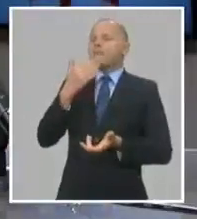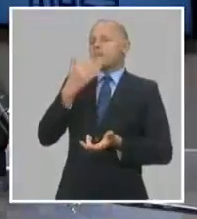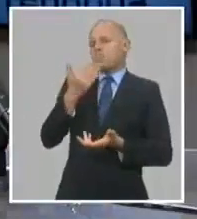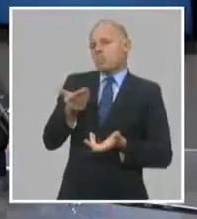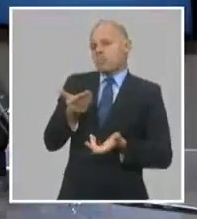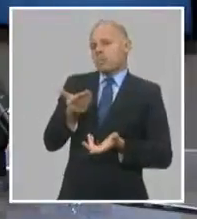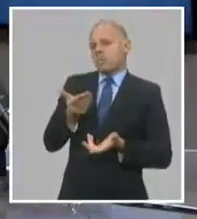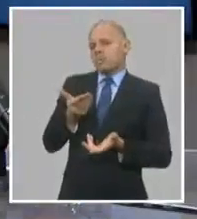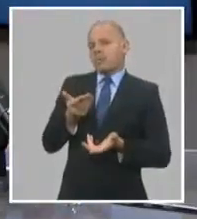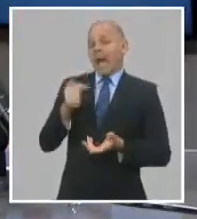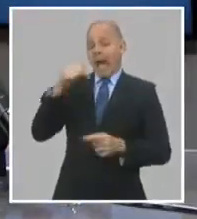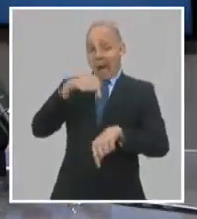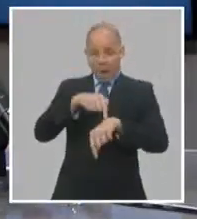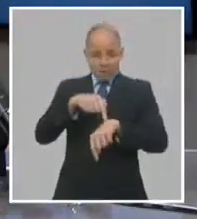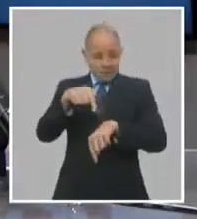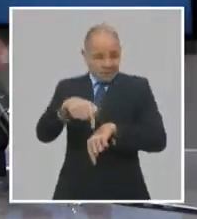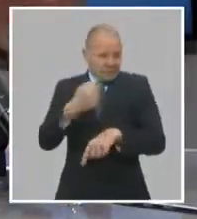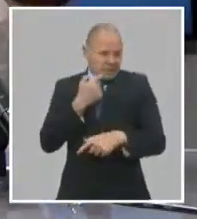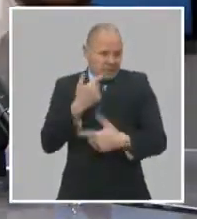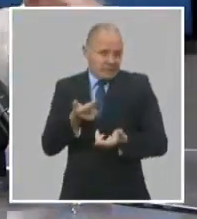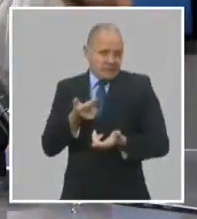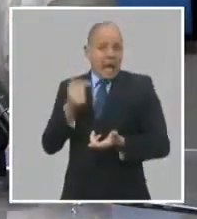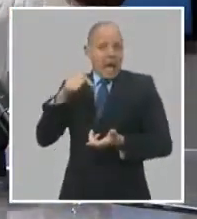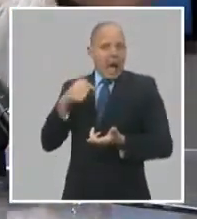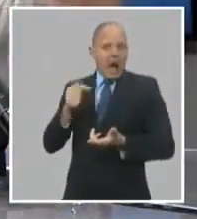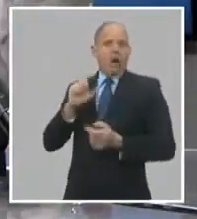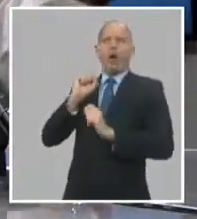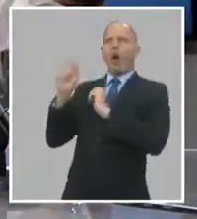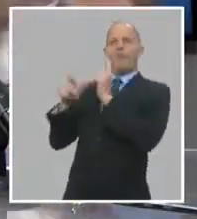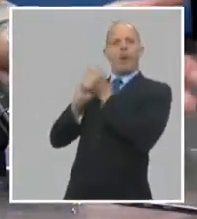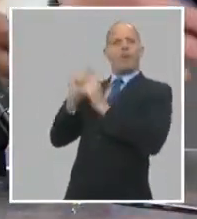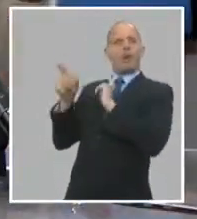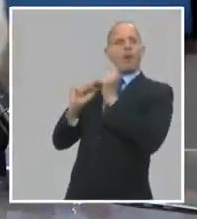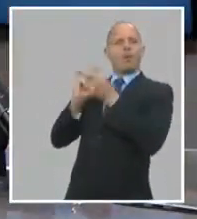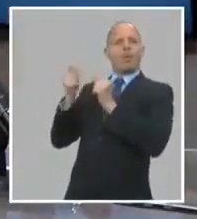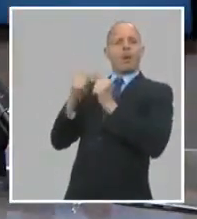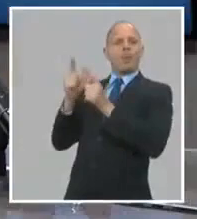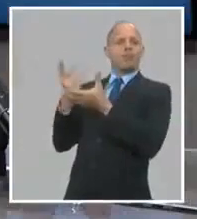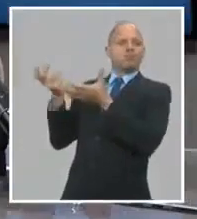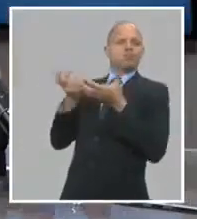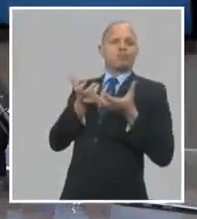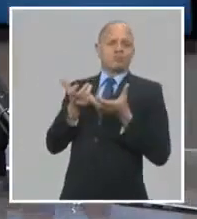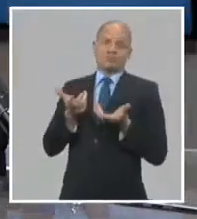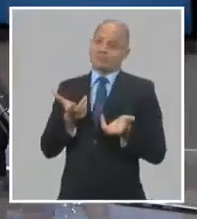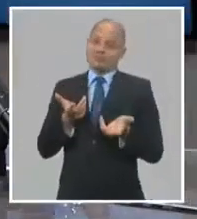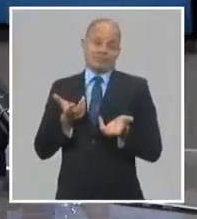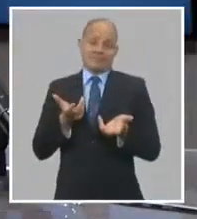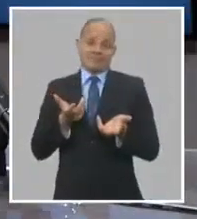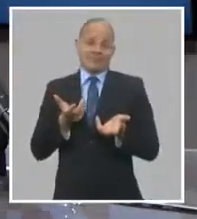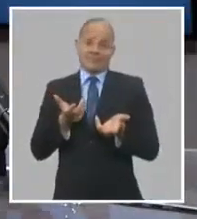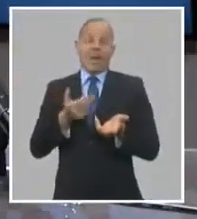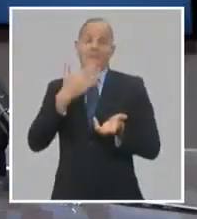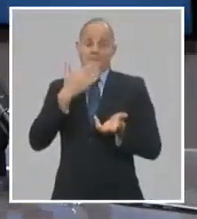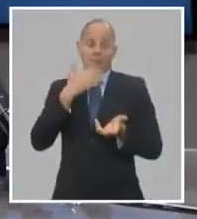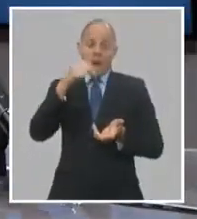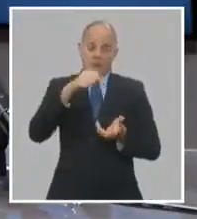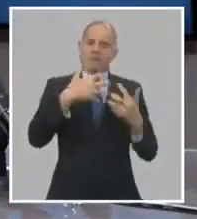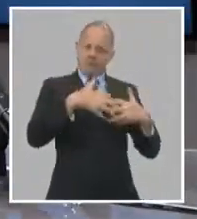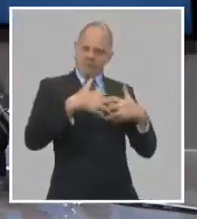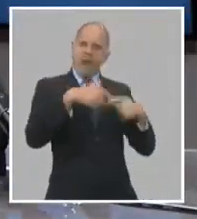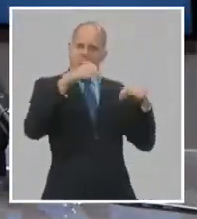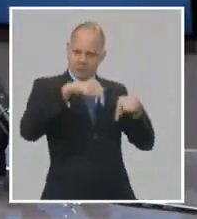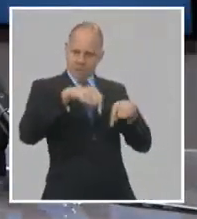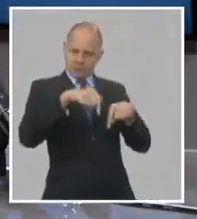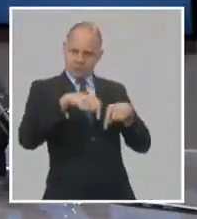A ver, lo que tenemos que entender es que si un exportador exporta mucho, disponemos de más divisas y de alguna manera, aquel que no exporta también